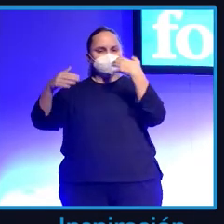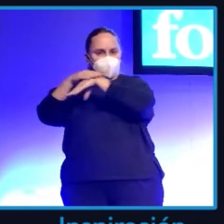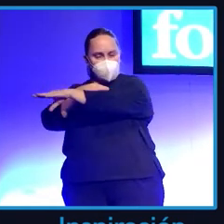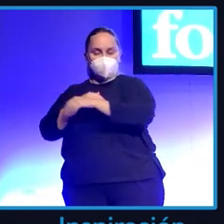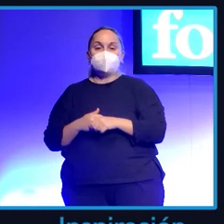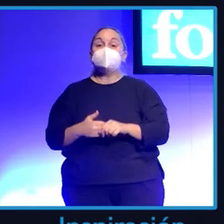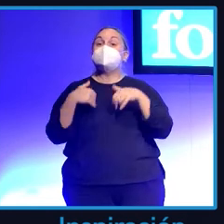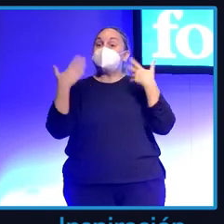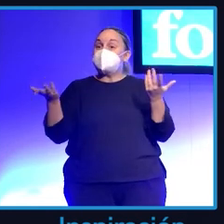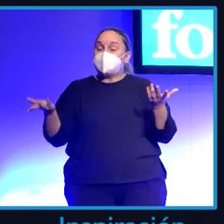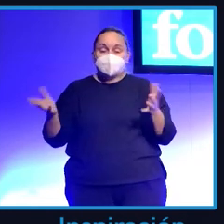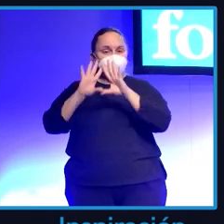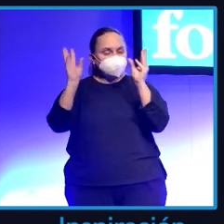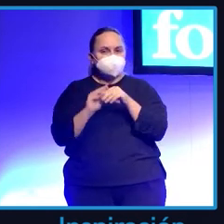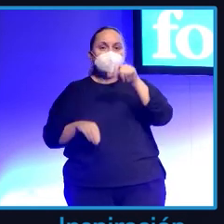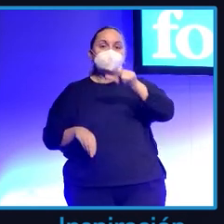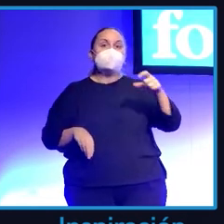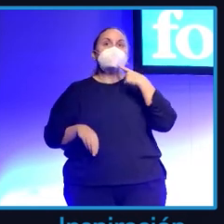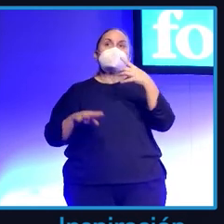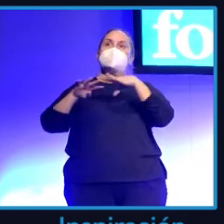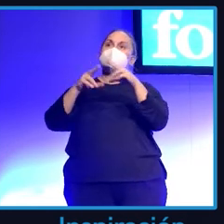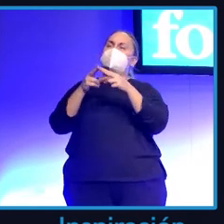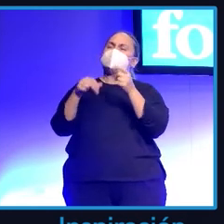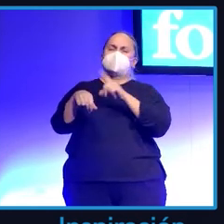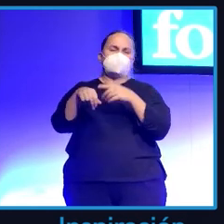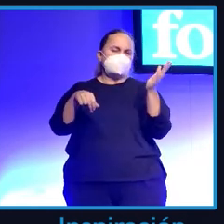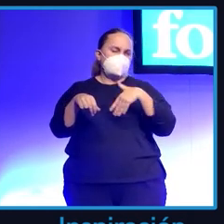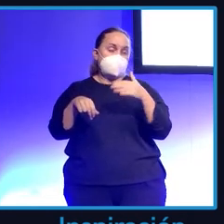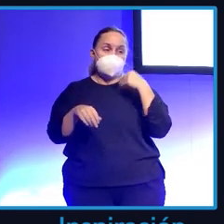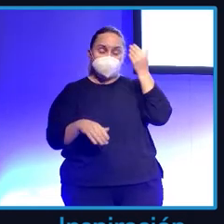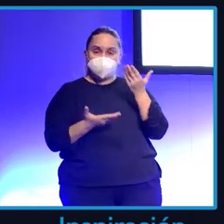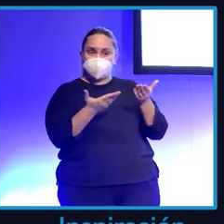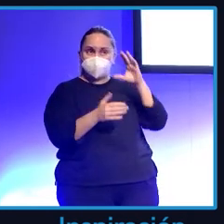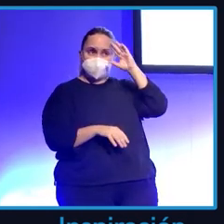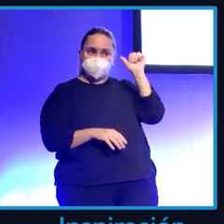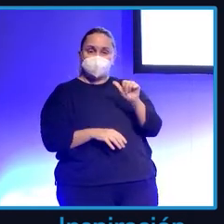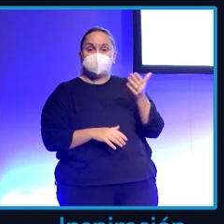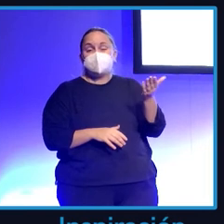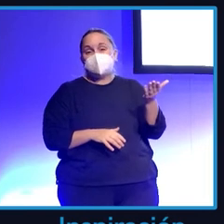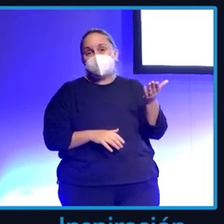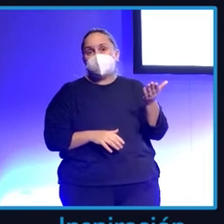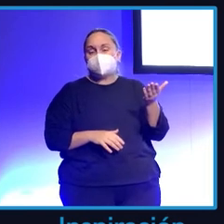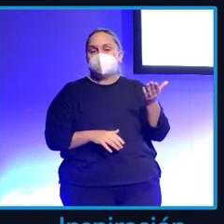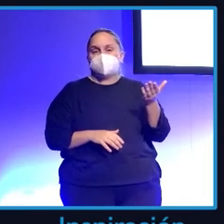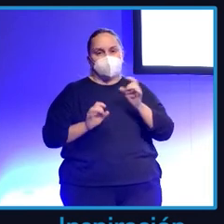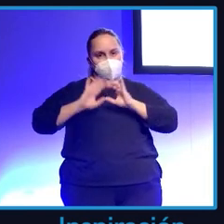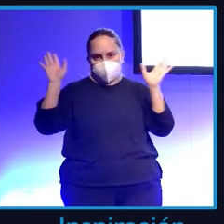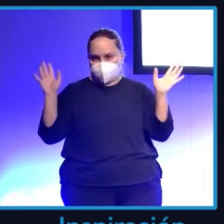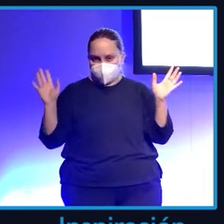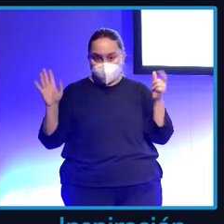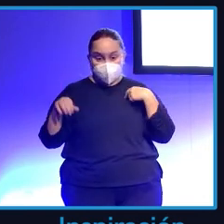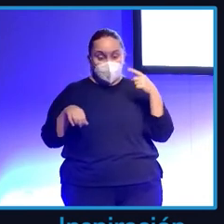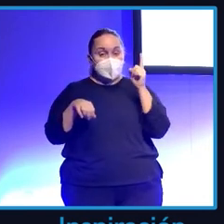caso que la gente que dice que no tiene tiempo para las redes sociales, pues yo lo que pienso siempre es que, así de claro, yo no tengo